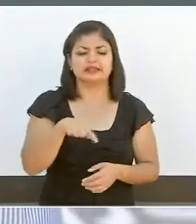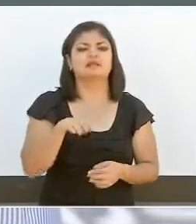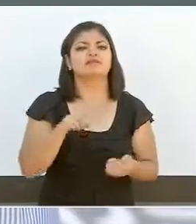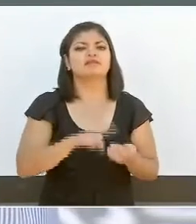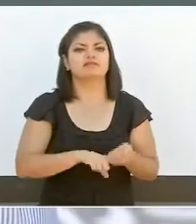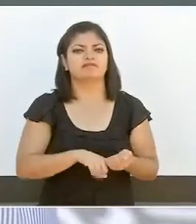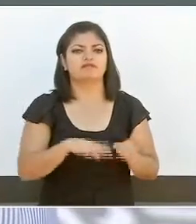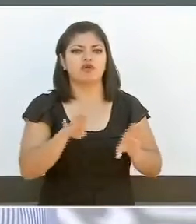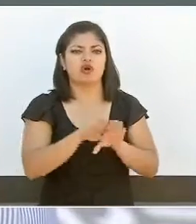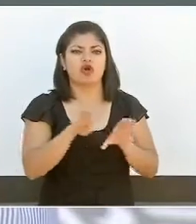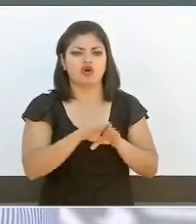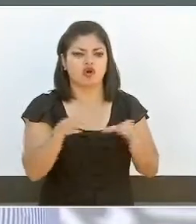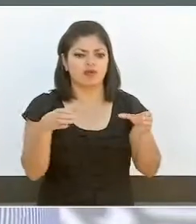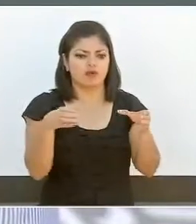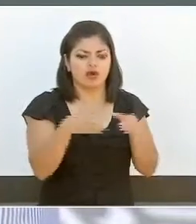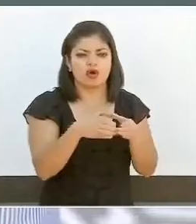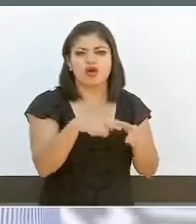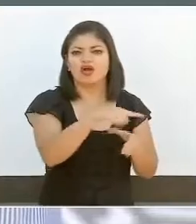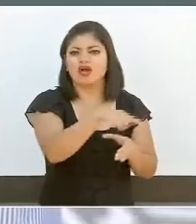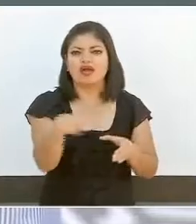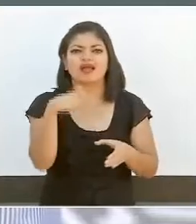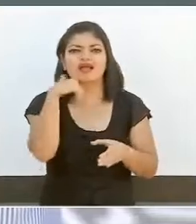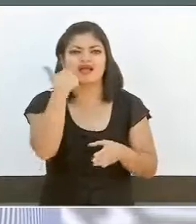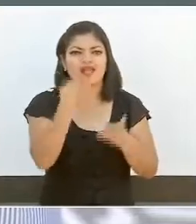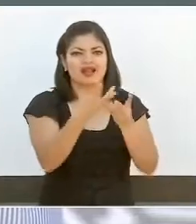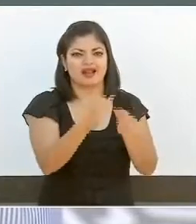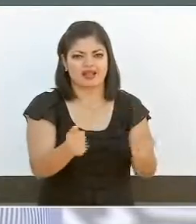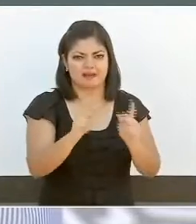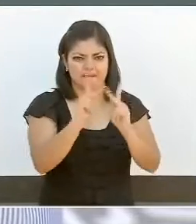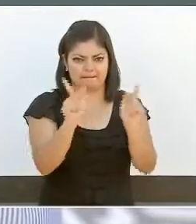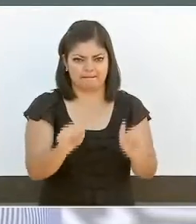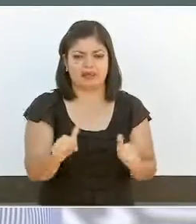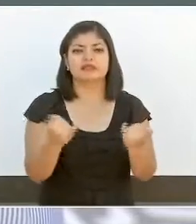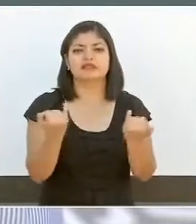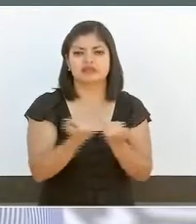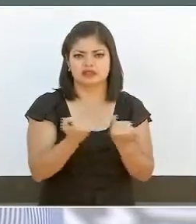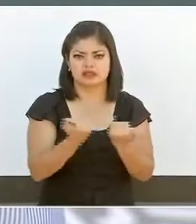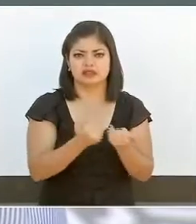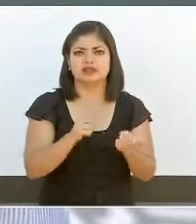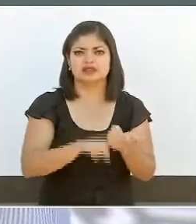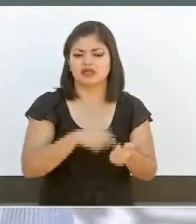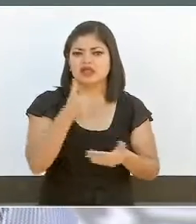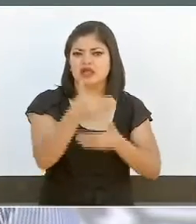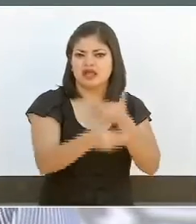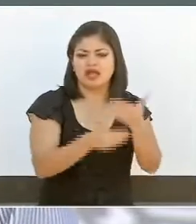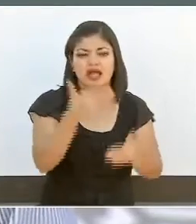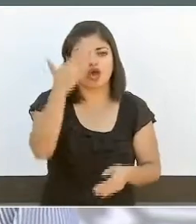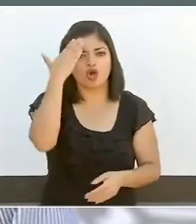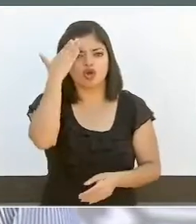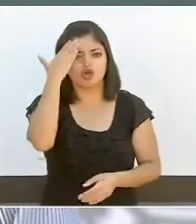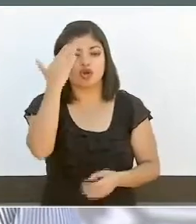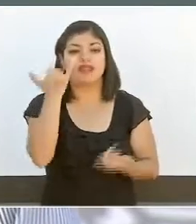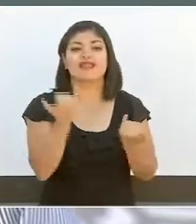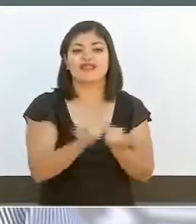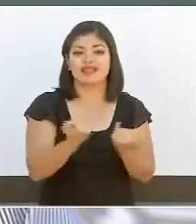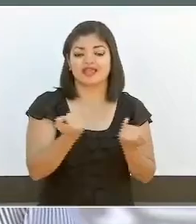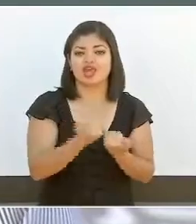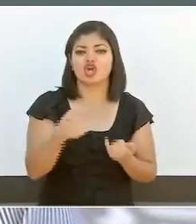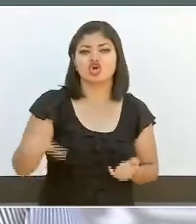Mesas de Construcción de Paz, donde también las autoridades locales y el Gobierno de México